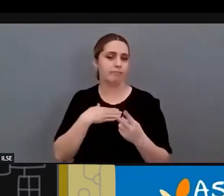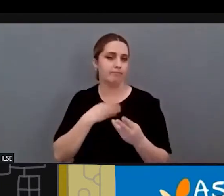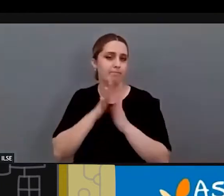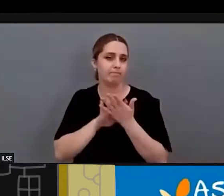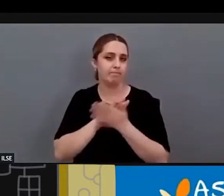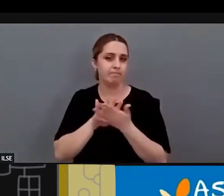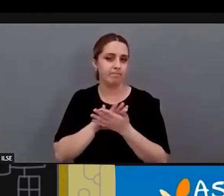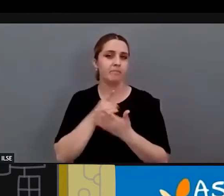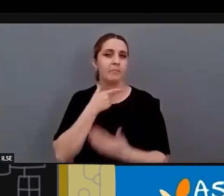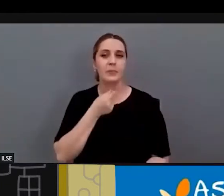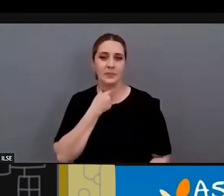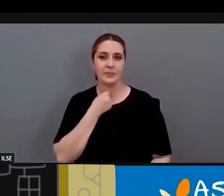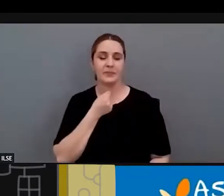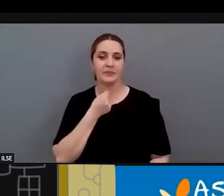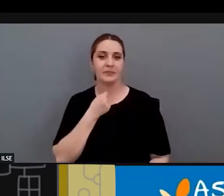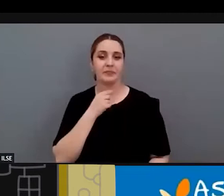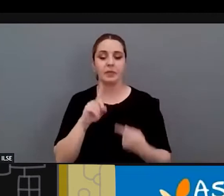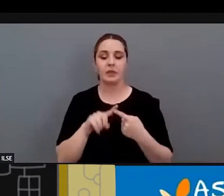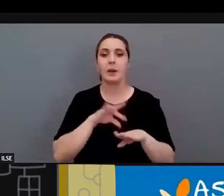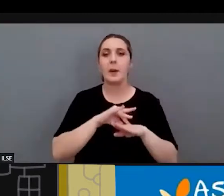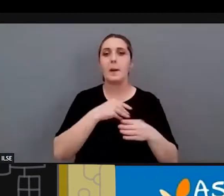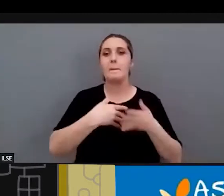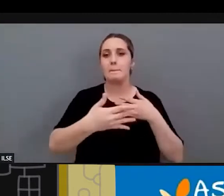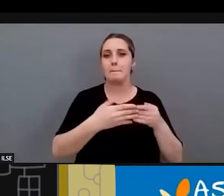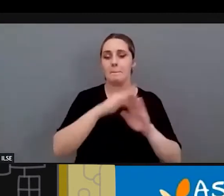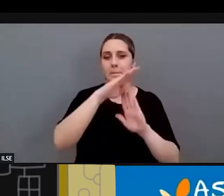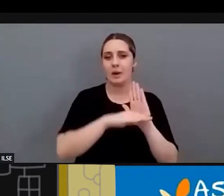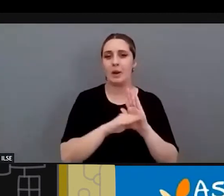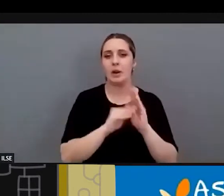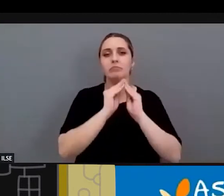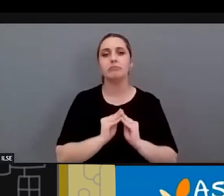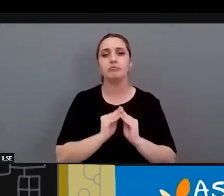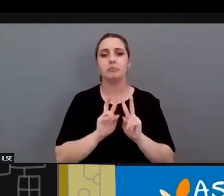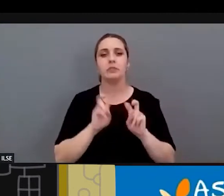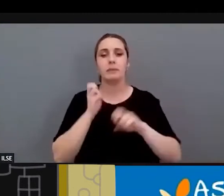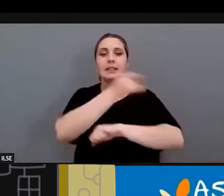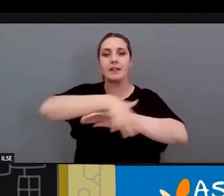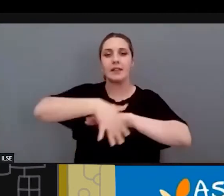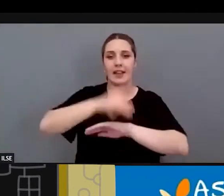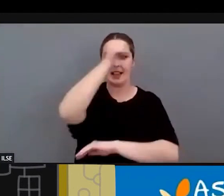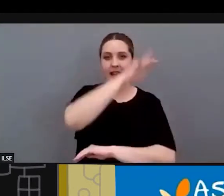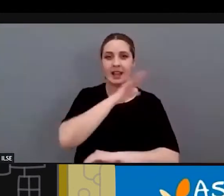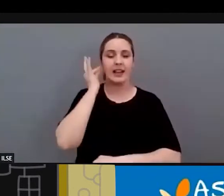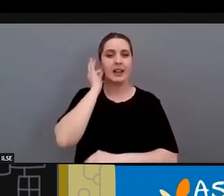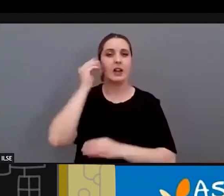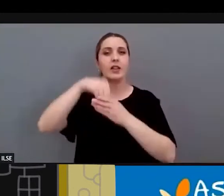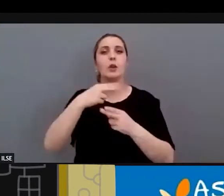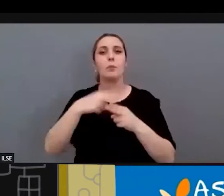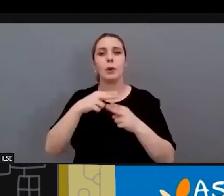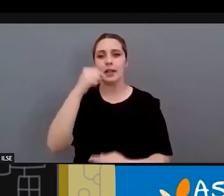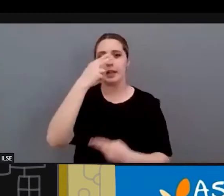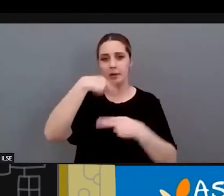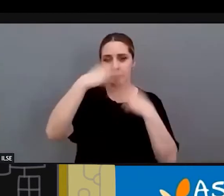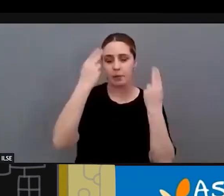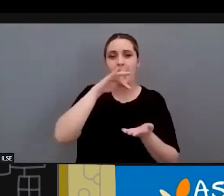un manual que se hizo sobre transversalidad de género en las políticas públicas en el año